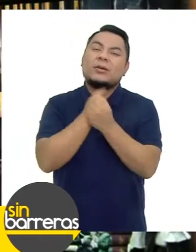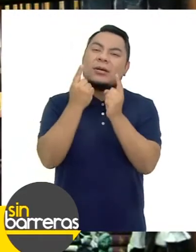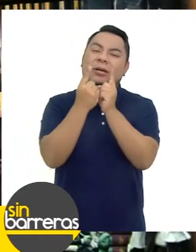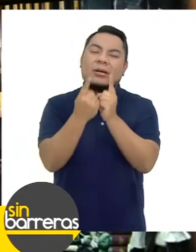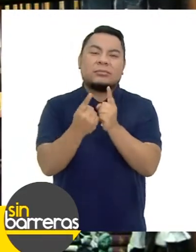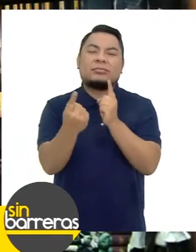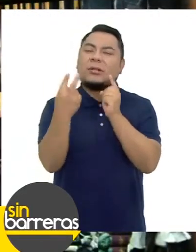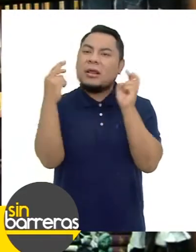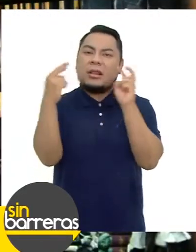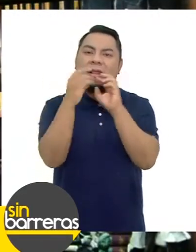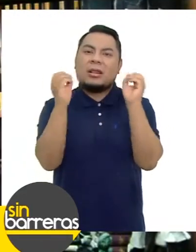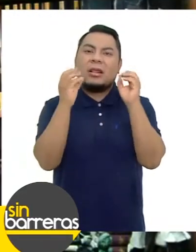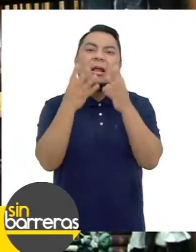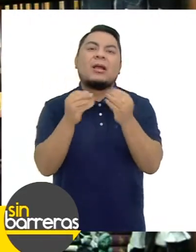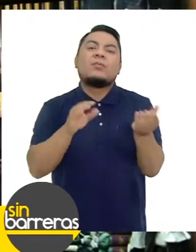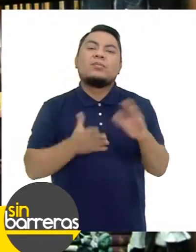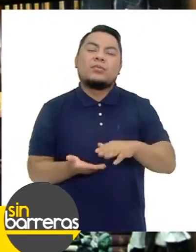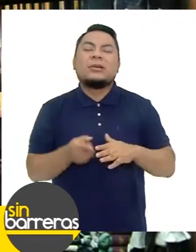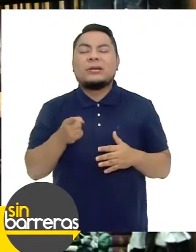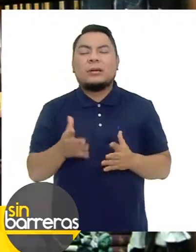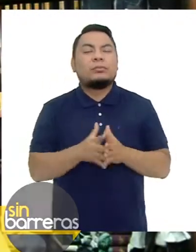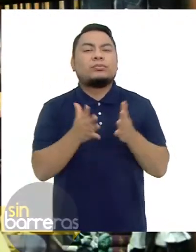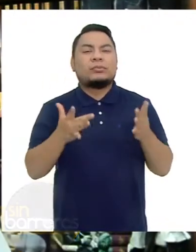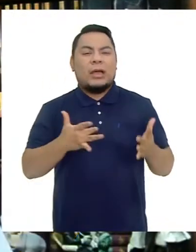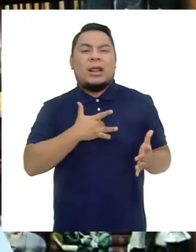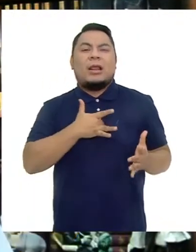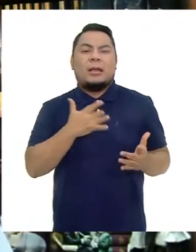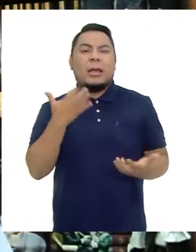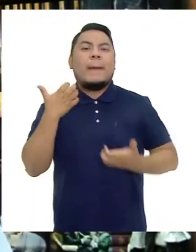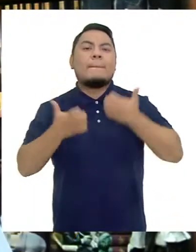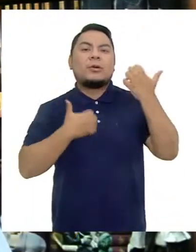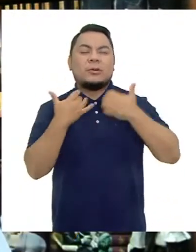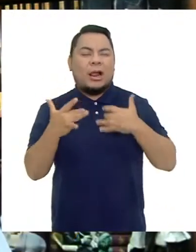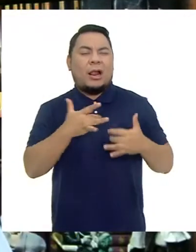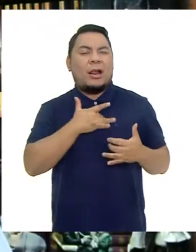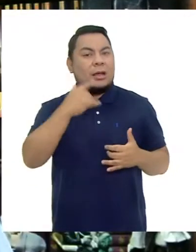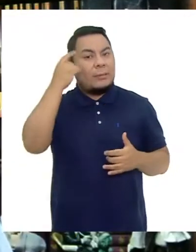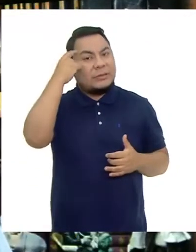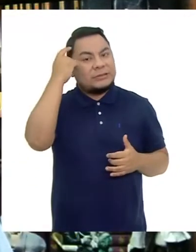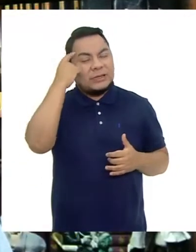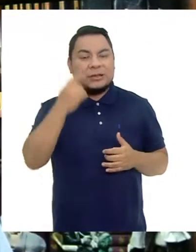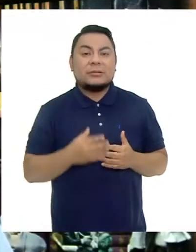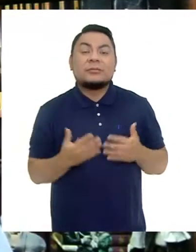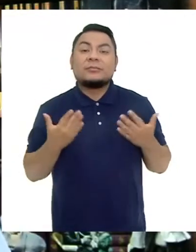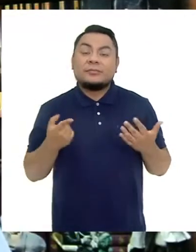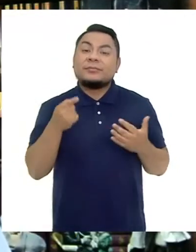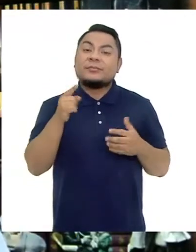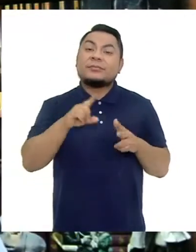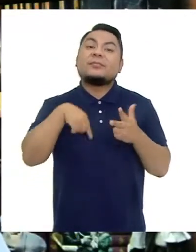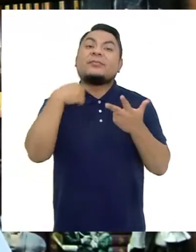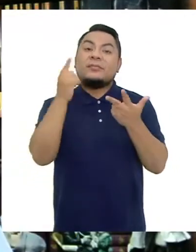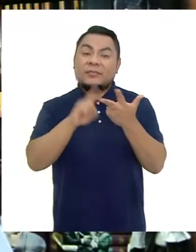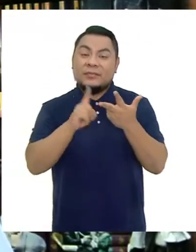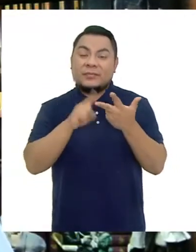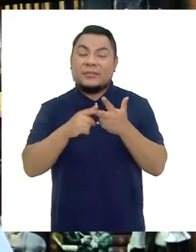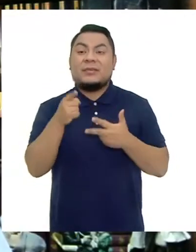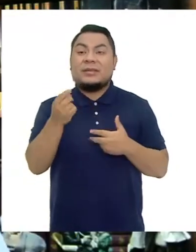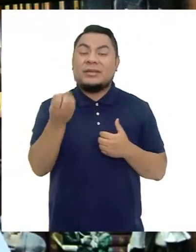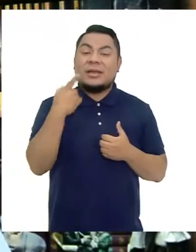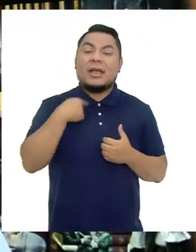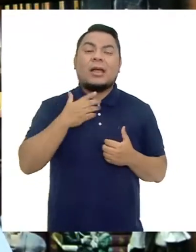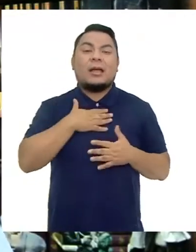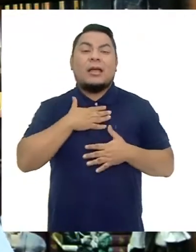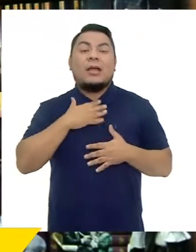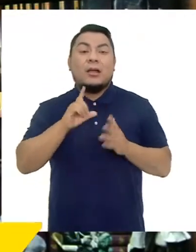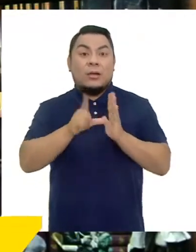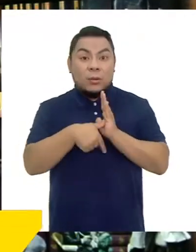han querido Esto les ha afectado Mucho emocionalmente Y eso se ha traducido En lo biológico Que dijiste Cuando me hiciste la